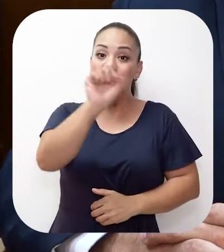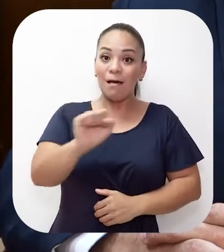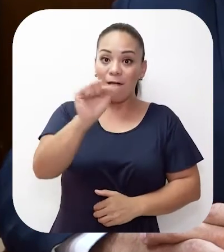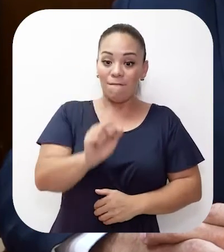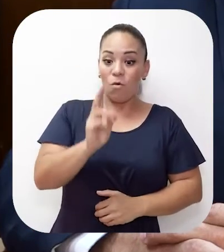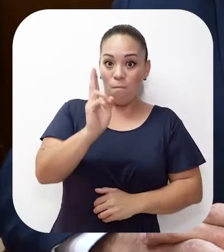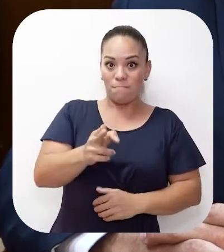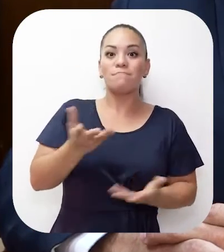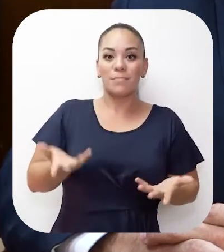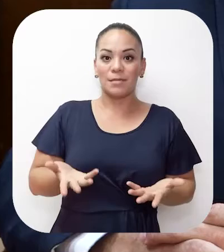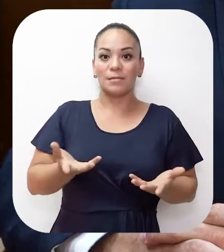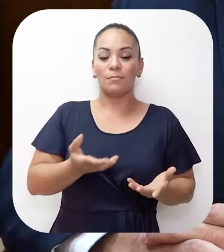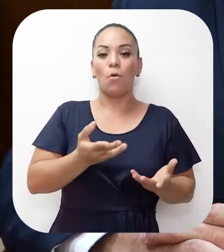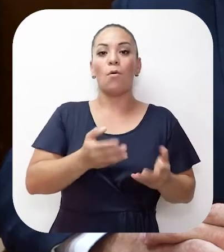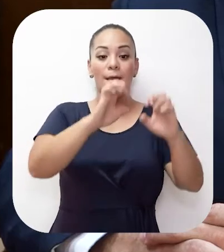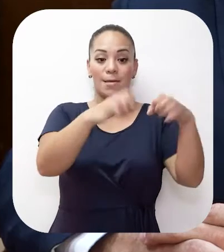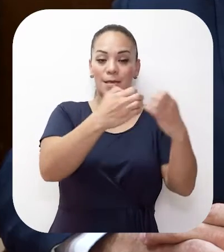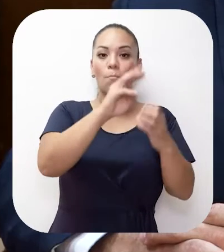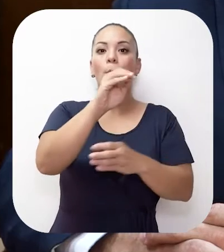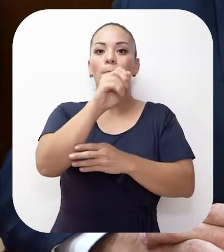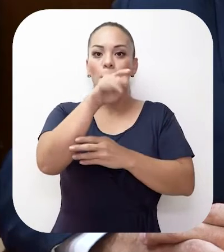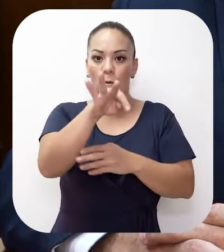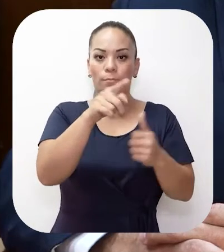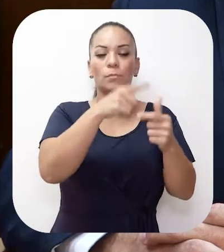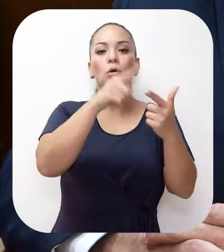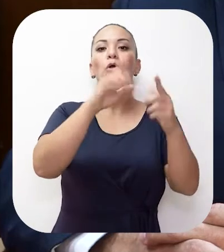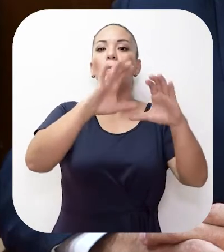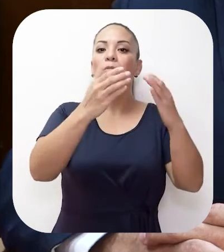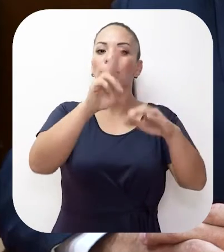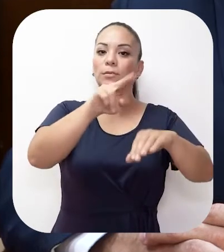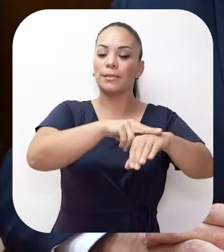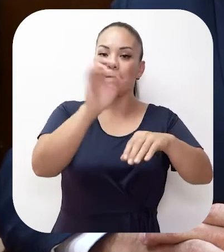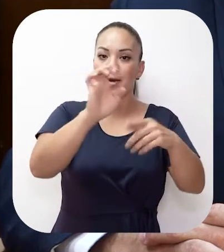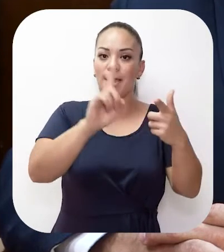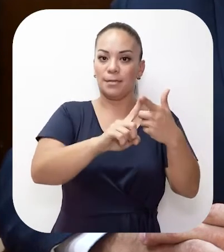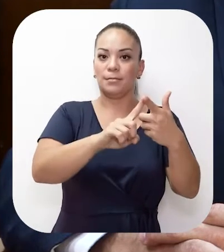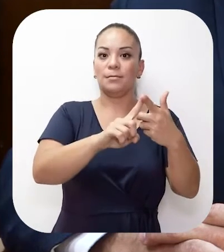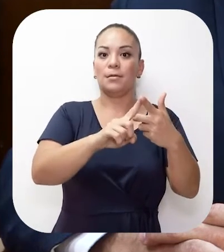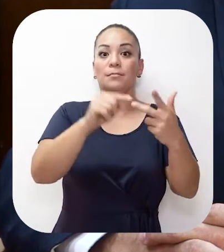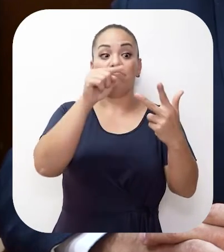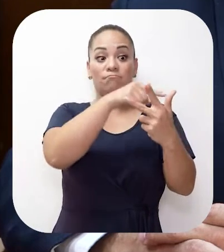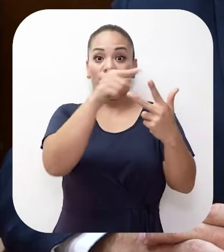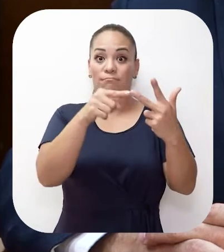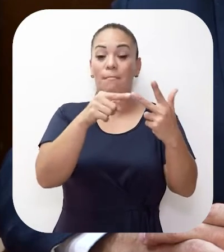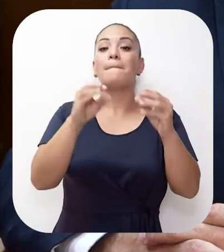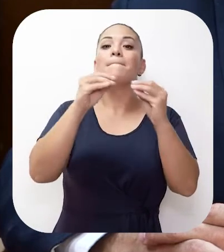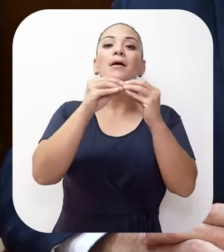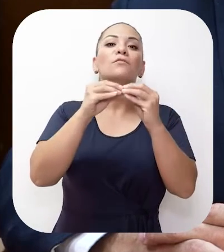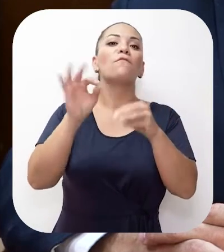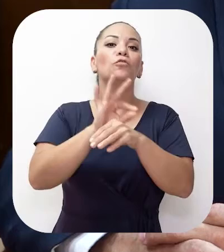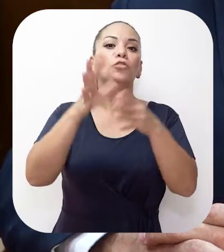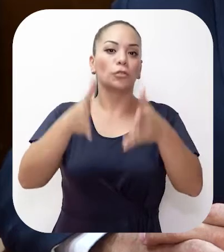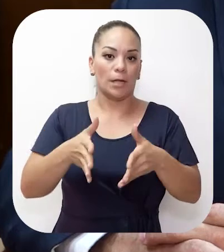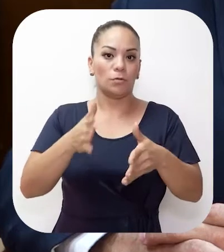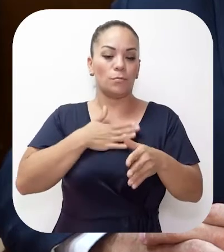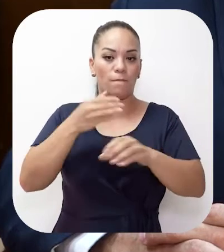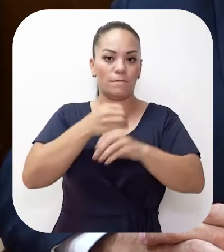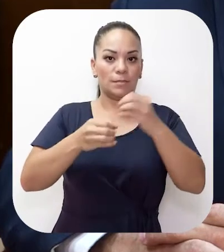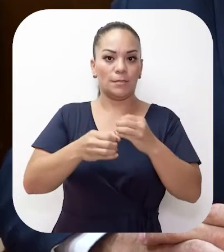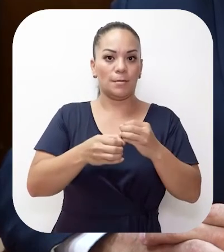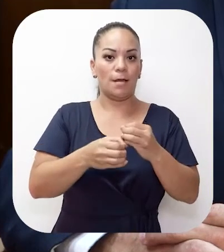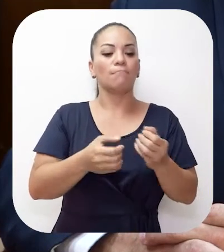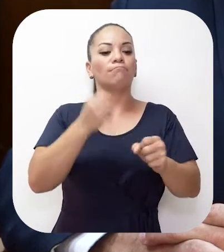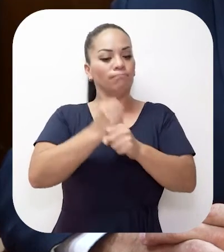sábado mismo vinieron los equipos del MOP, la Comisión Nacional de Emergencia, a trabajar con funcionarios de mi despacho.